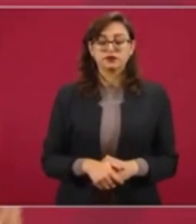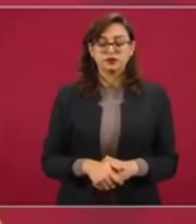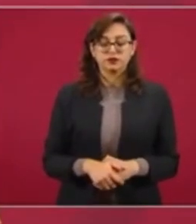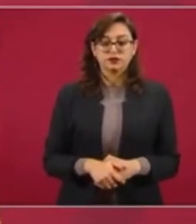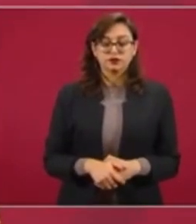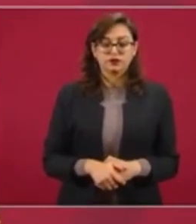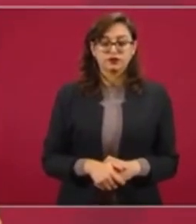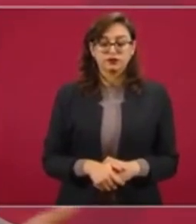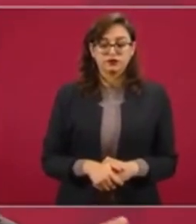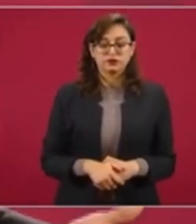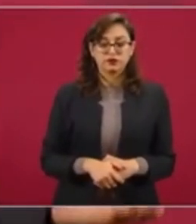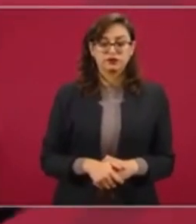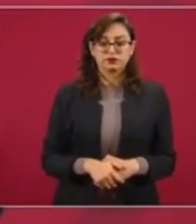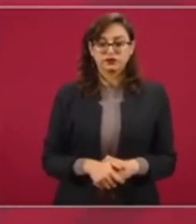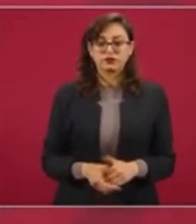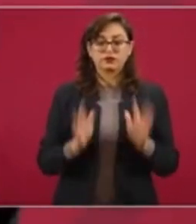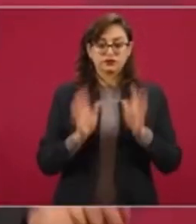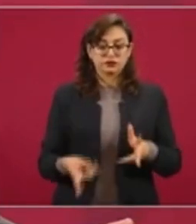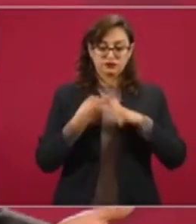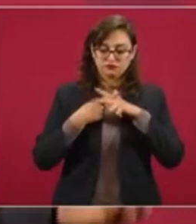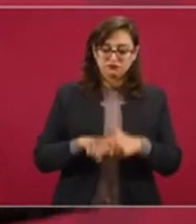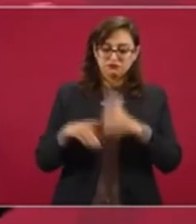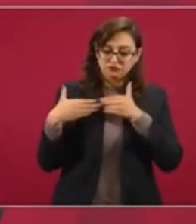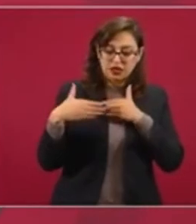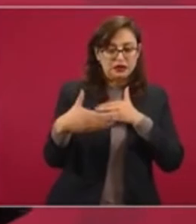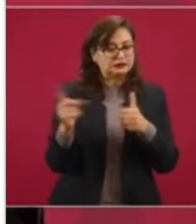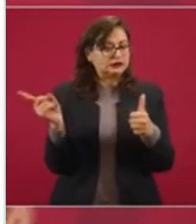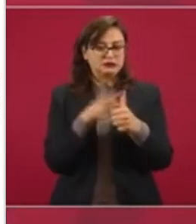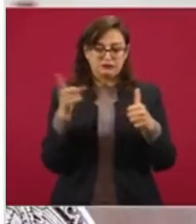rescatar a la gente,